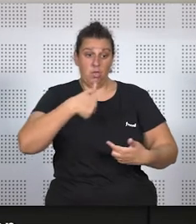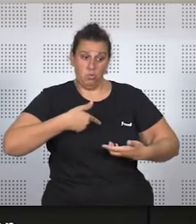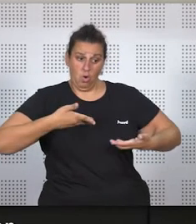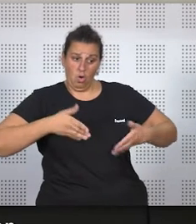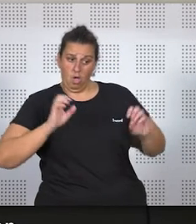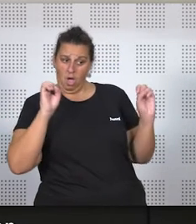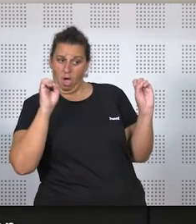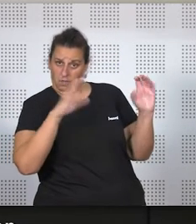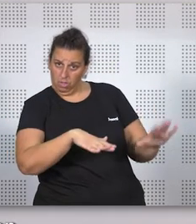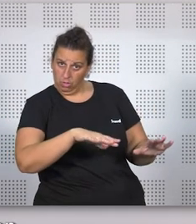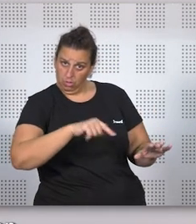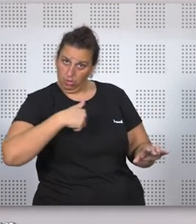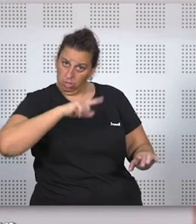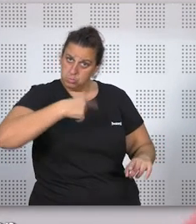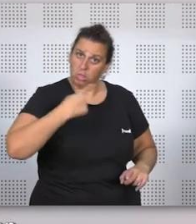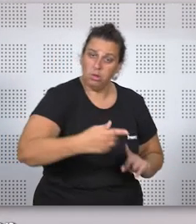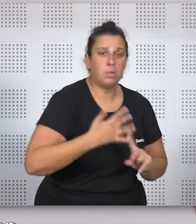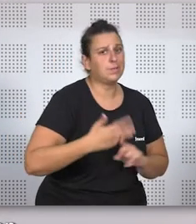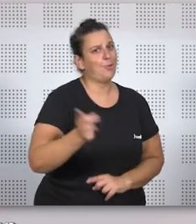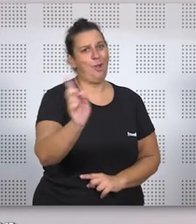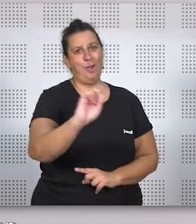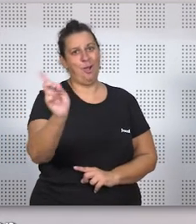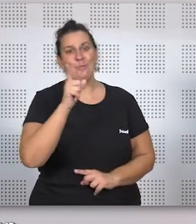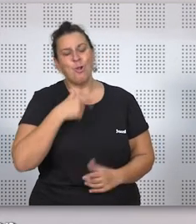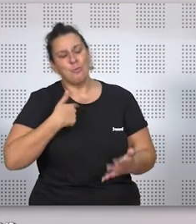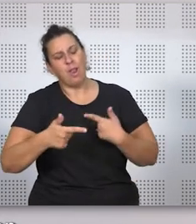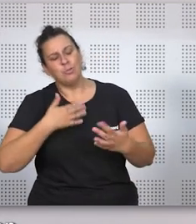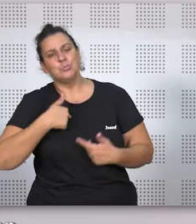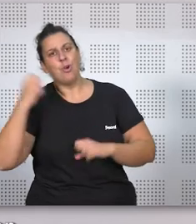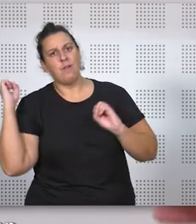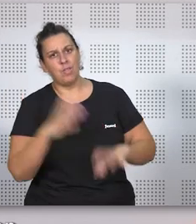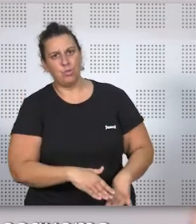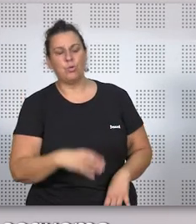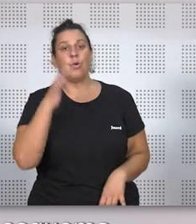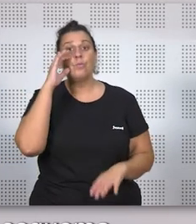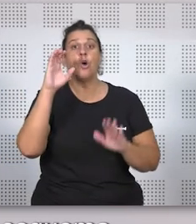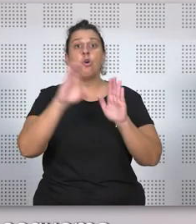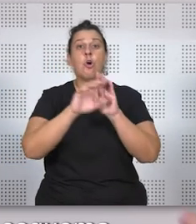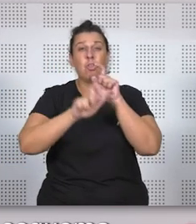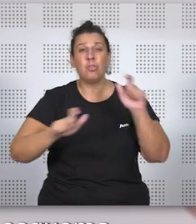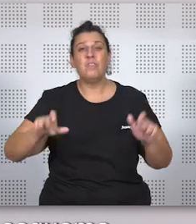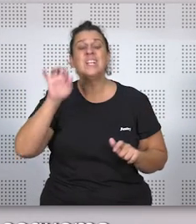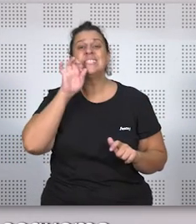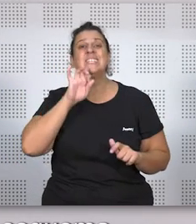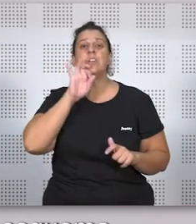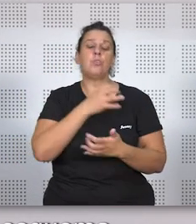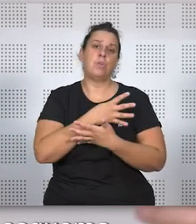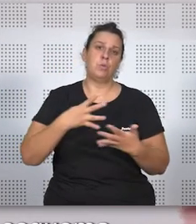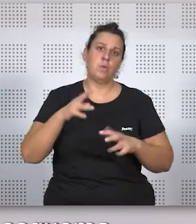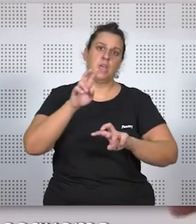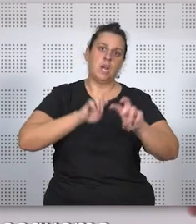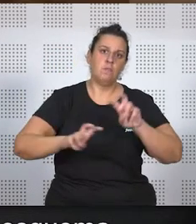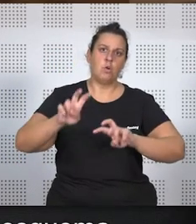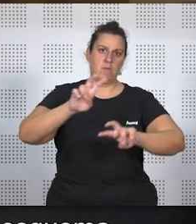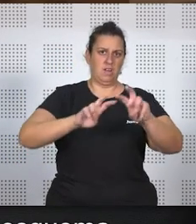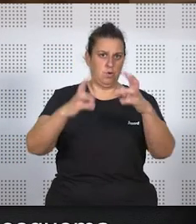el Código Civil, como todos sabemos, es del siglo XIX, se han hecho múltiples reformas, pero todavía responde a un esquema de